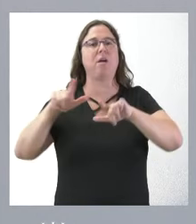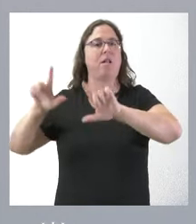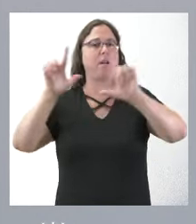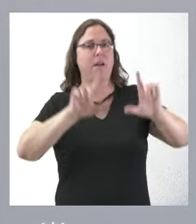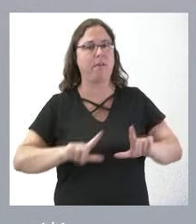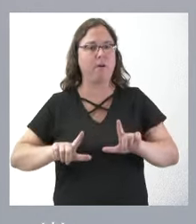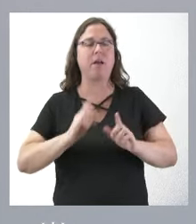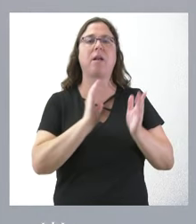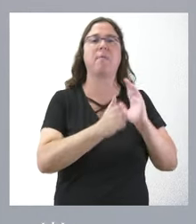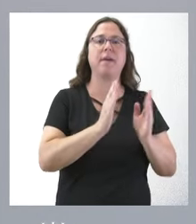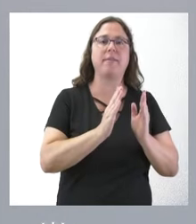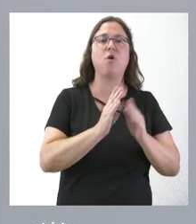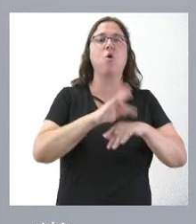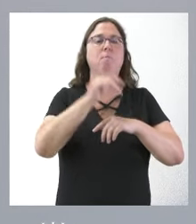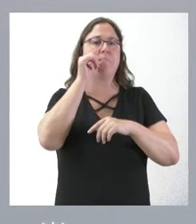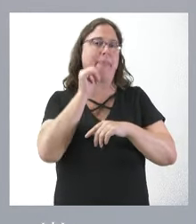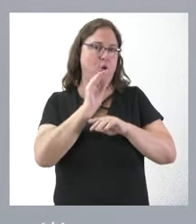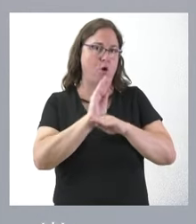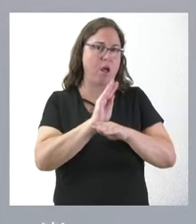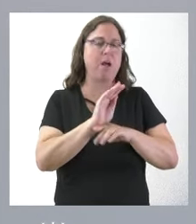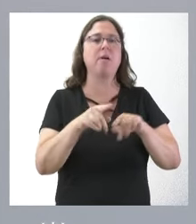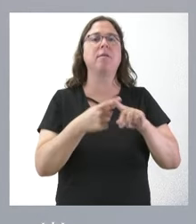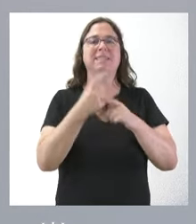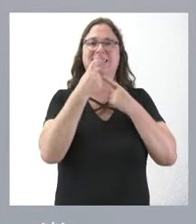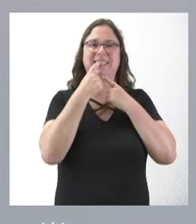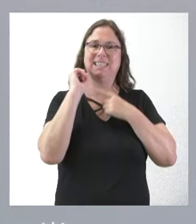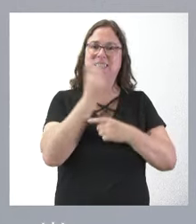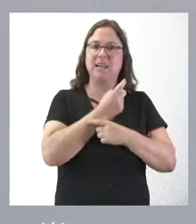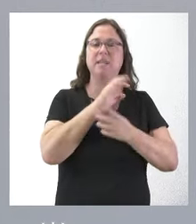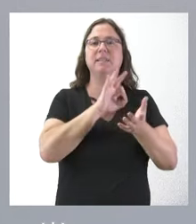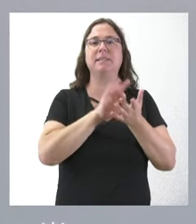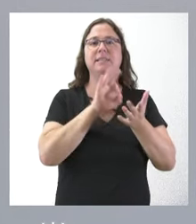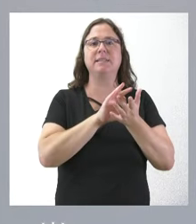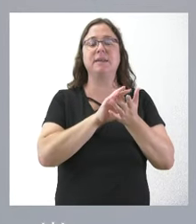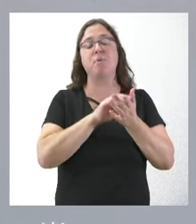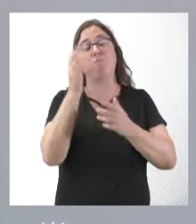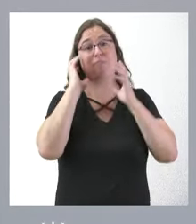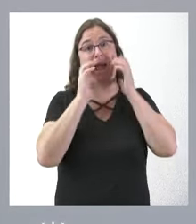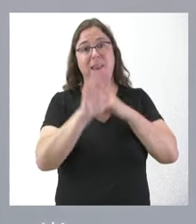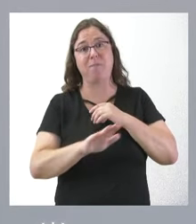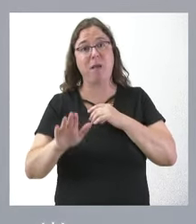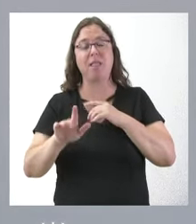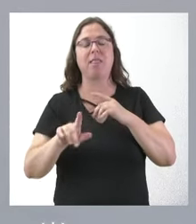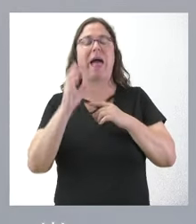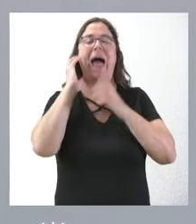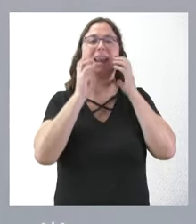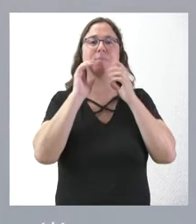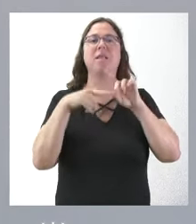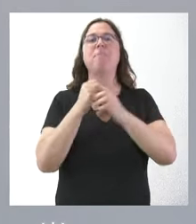de rehabilitación, consulta de matrona, unidad de salud bucodental, servicio vital veterinario y farmacéutico.